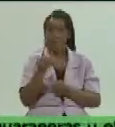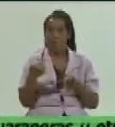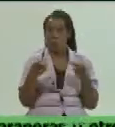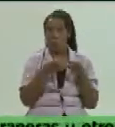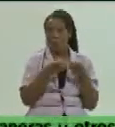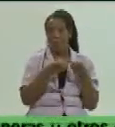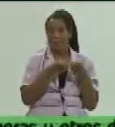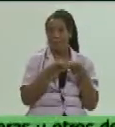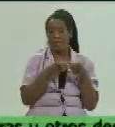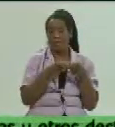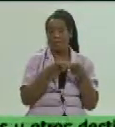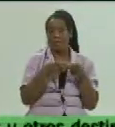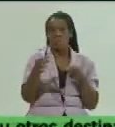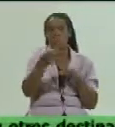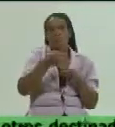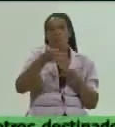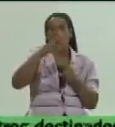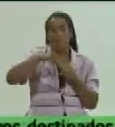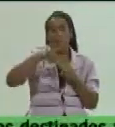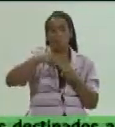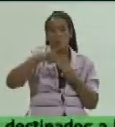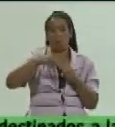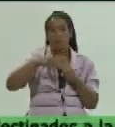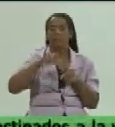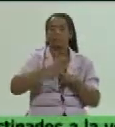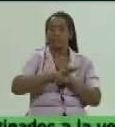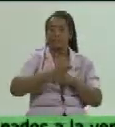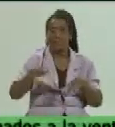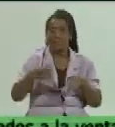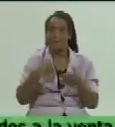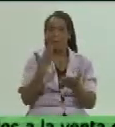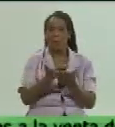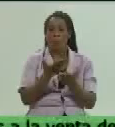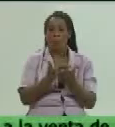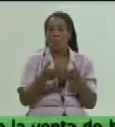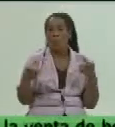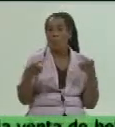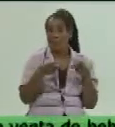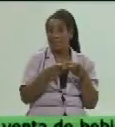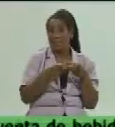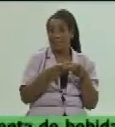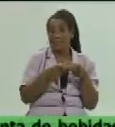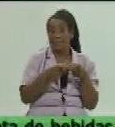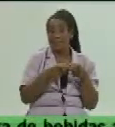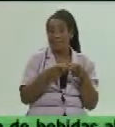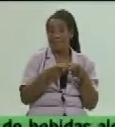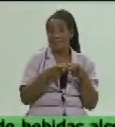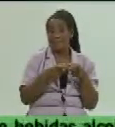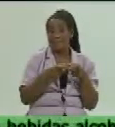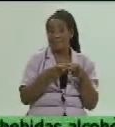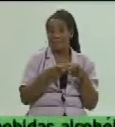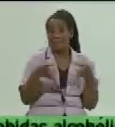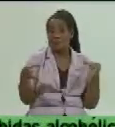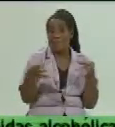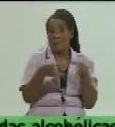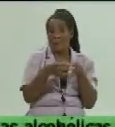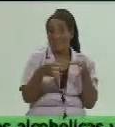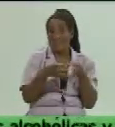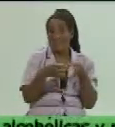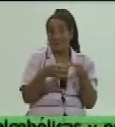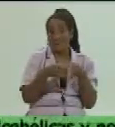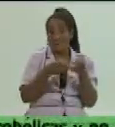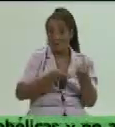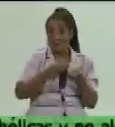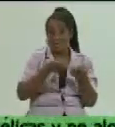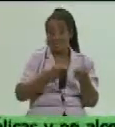hecho en el municipio de las tunas se ya se está proponiendo una cooperativa de este tipo que se que se encarga de